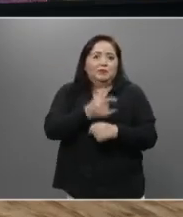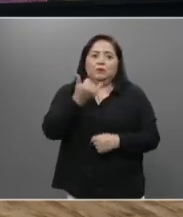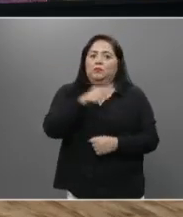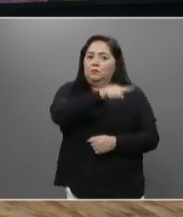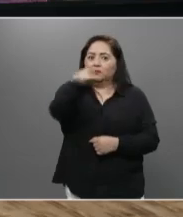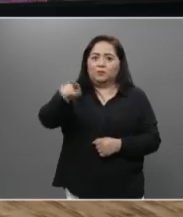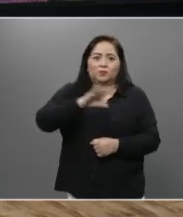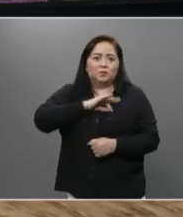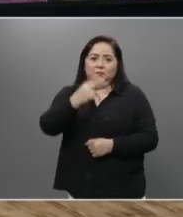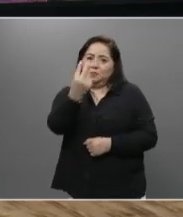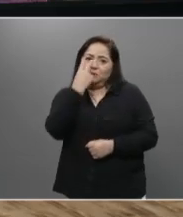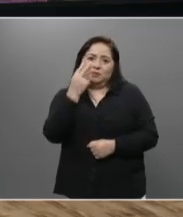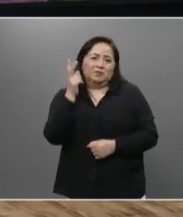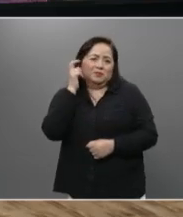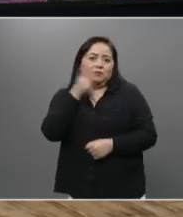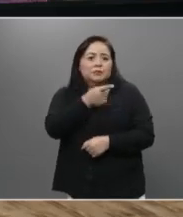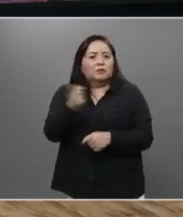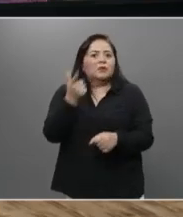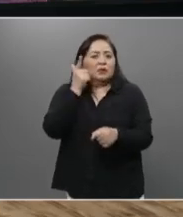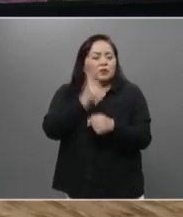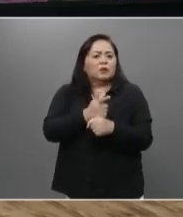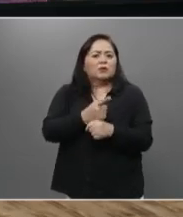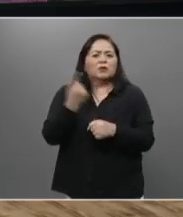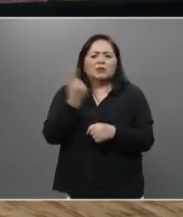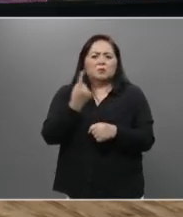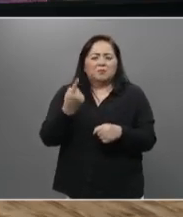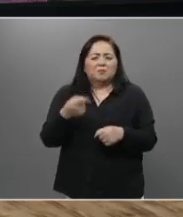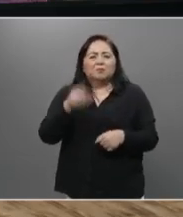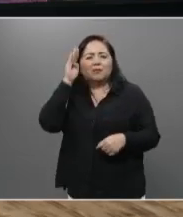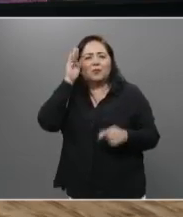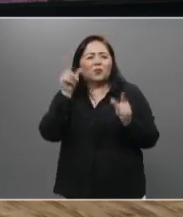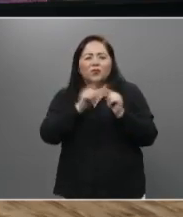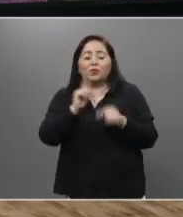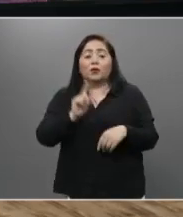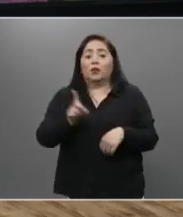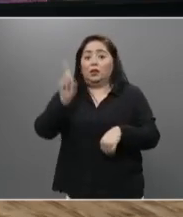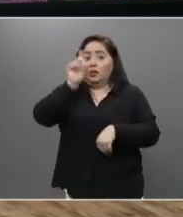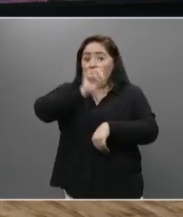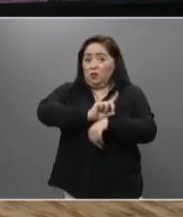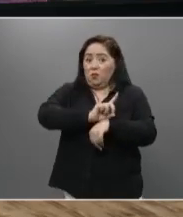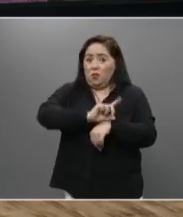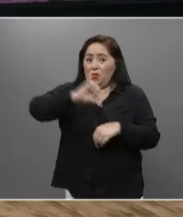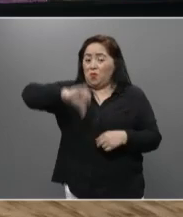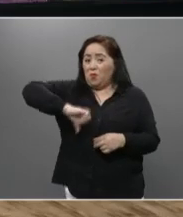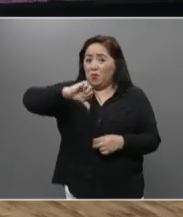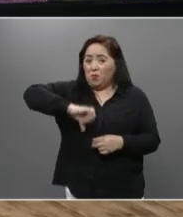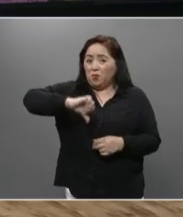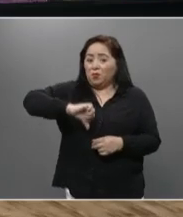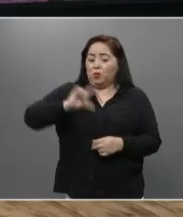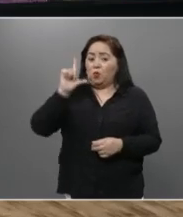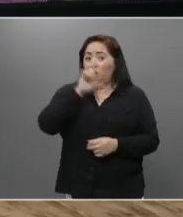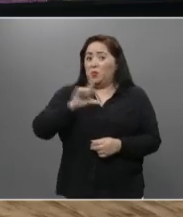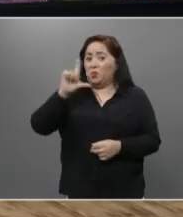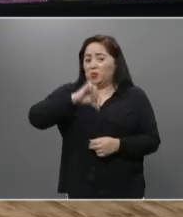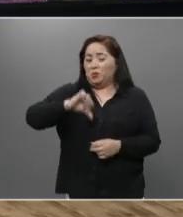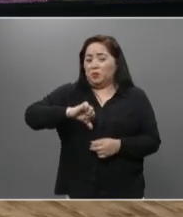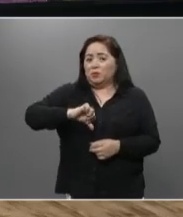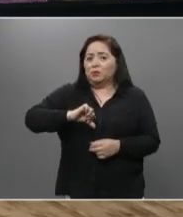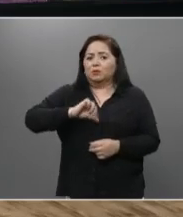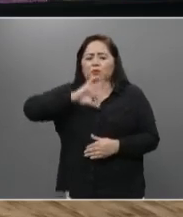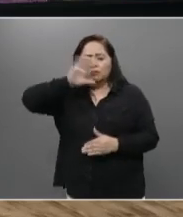ustedes que nos escuchan, no se den cuenta de qué tamaño es esto, el día de hoy, lunes,